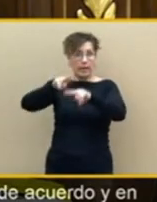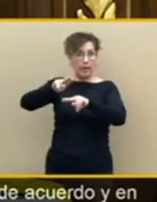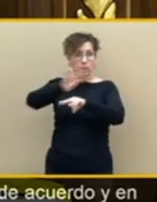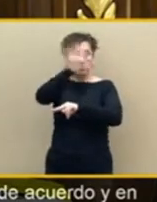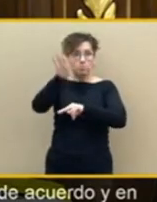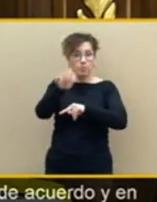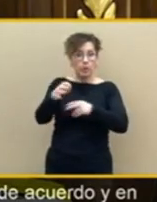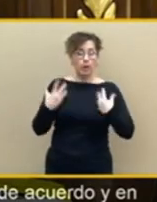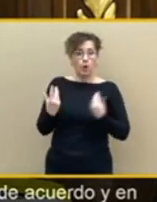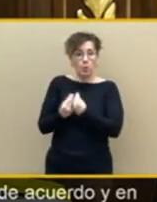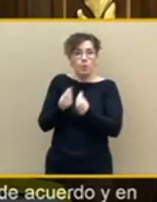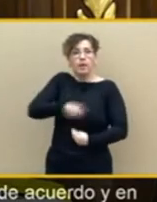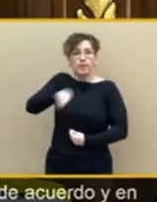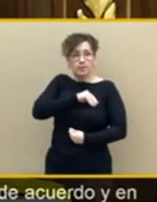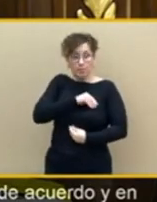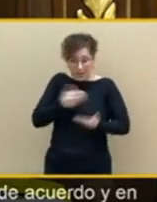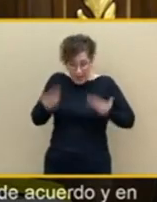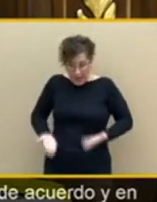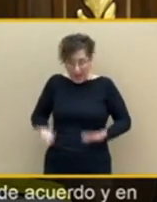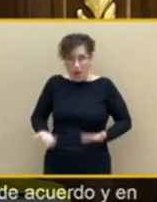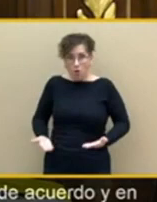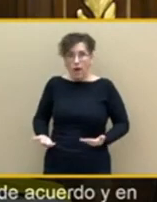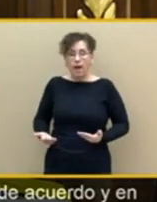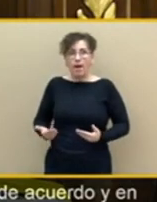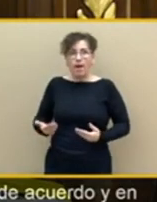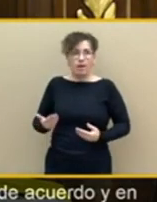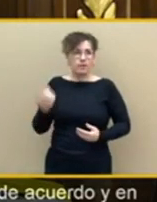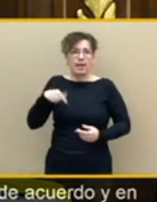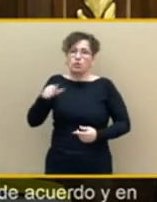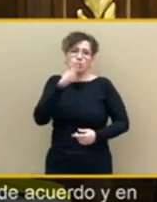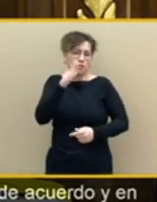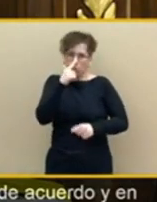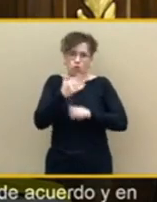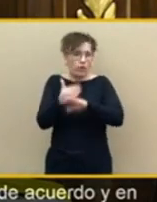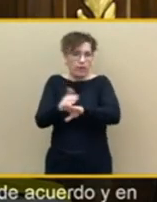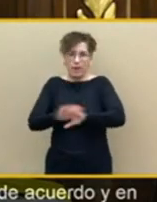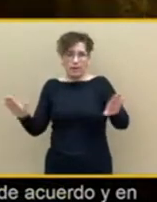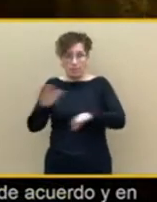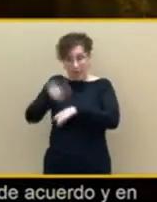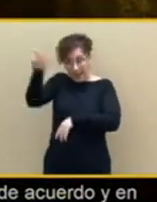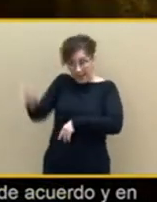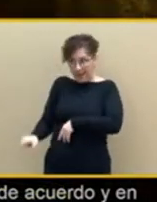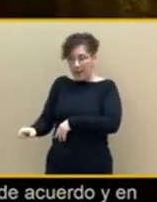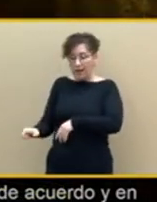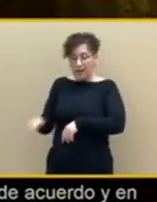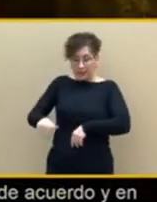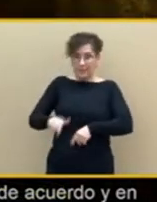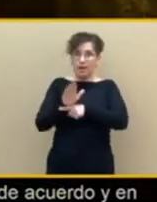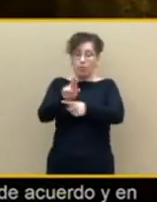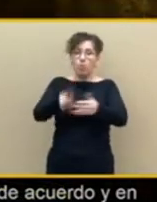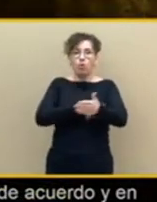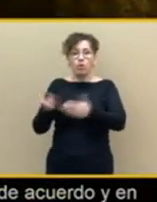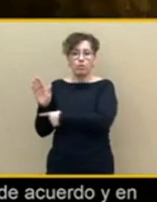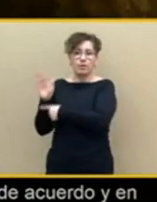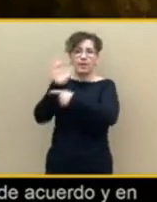ayuntamiento así que en tiempo electoral a los políticos no se le puede echar mucha cuenta señor usted que además ha vivido lo que es la